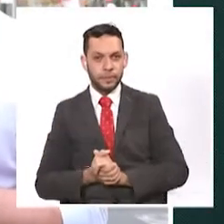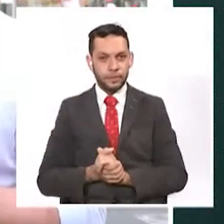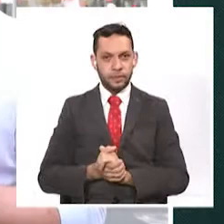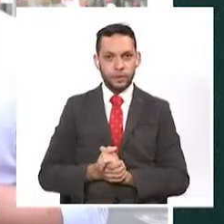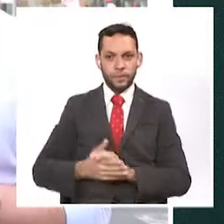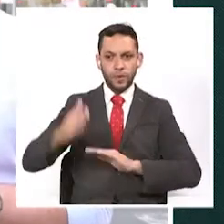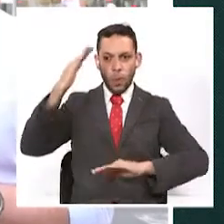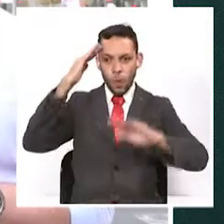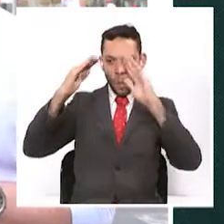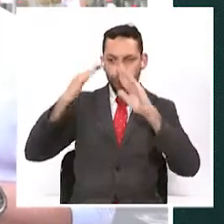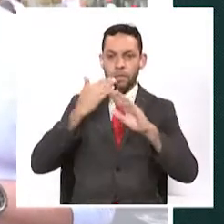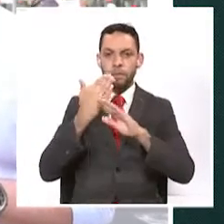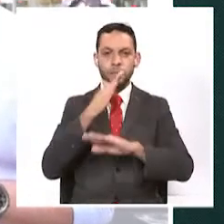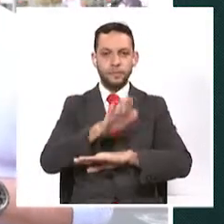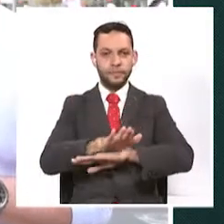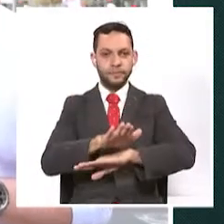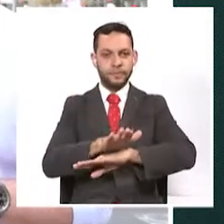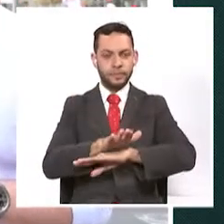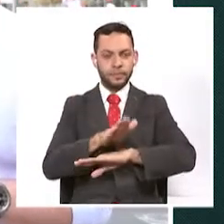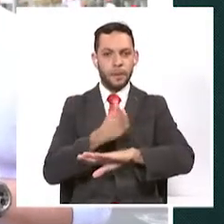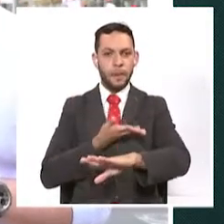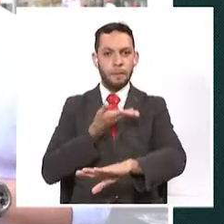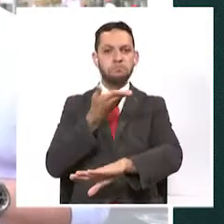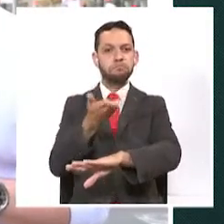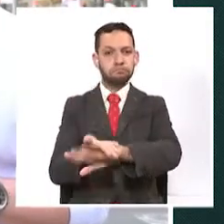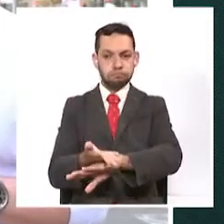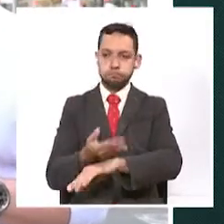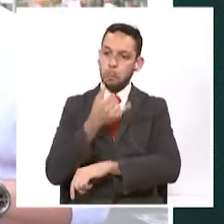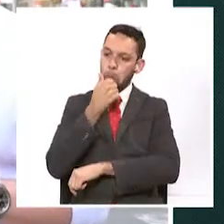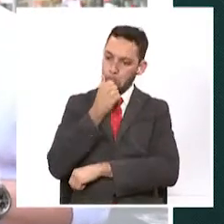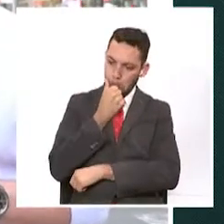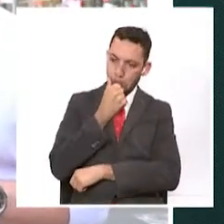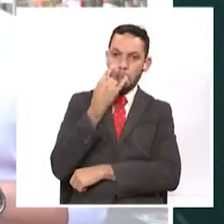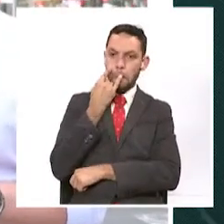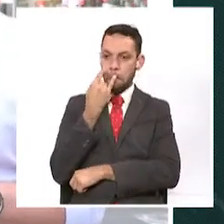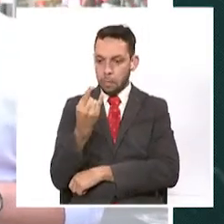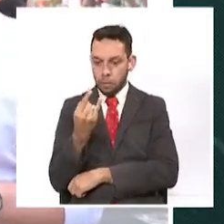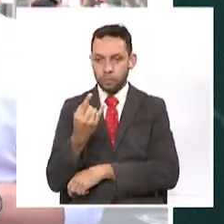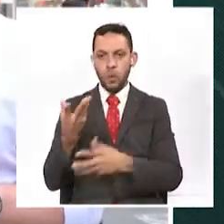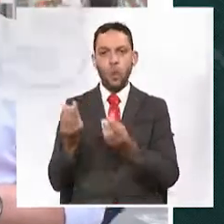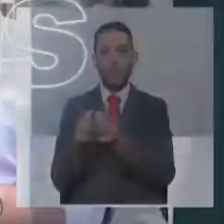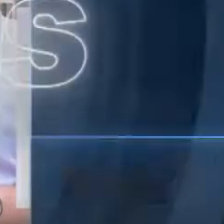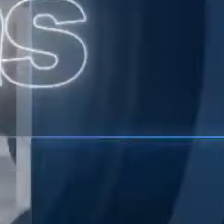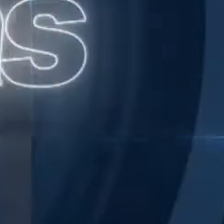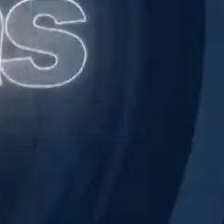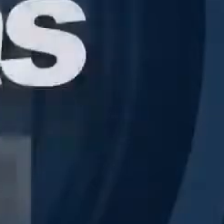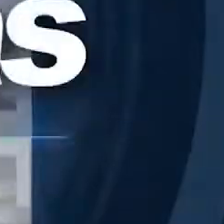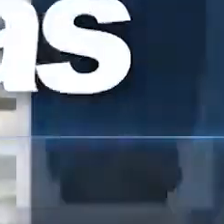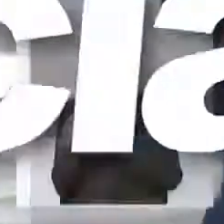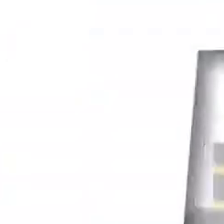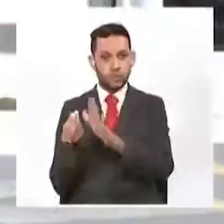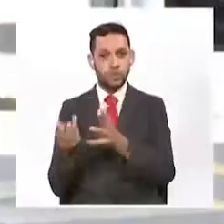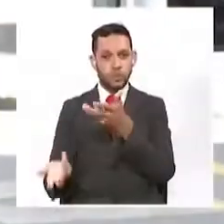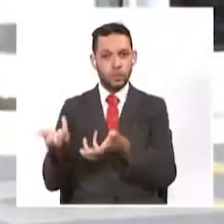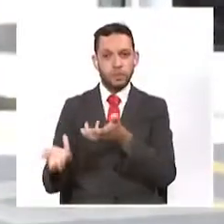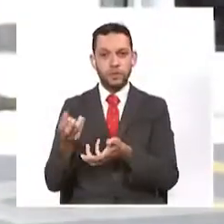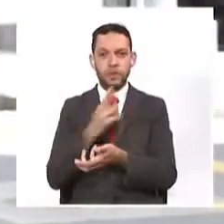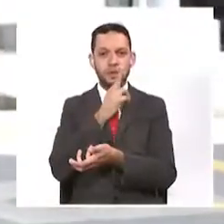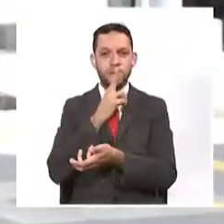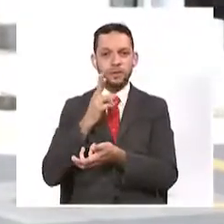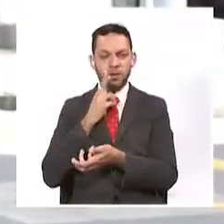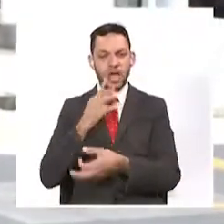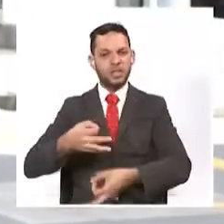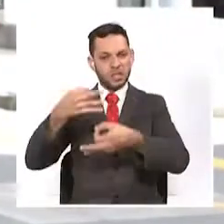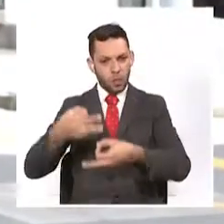Marcelo, buenas tardes. Esta propuesta es bien interesante y dicen desde el gremio que agrupa al sector gastronómico que tienen todo el